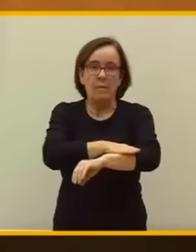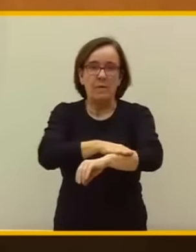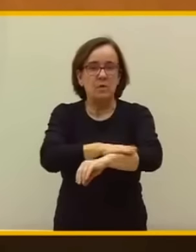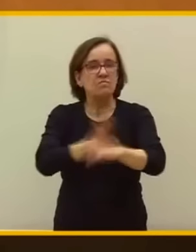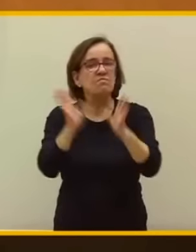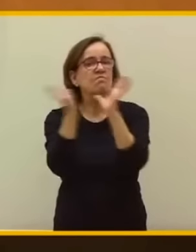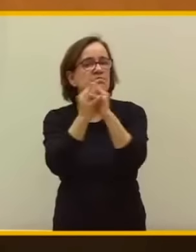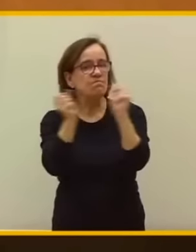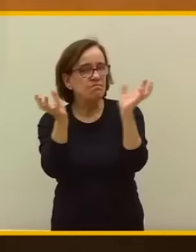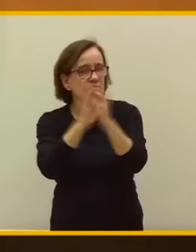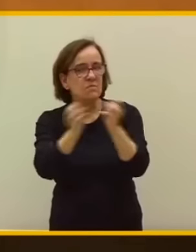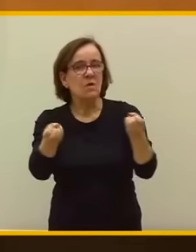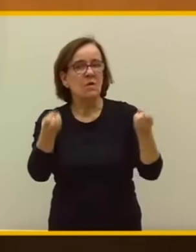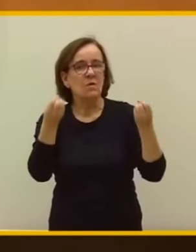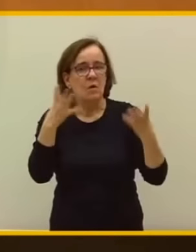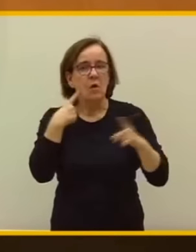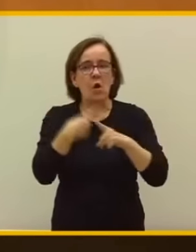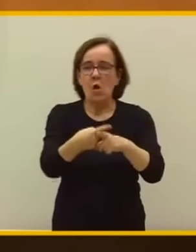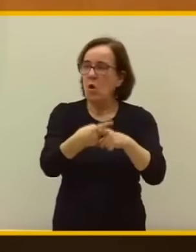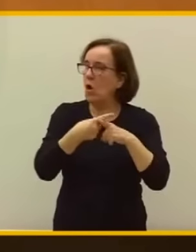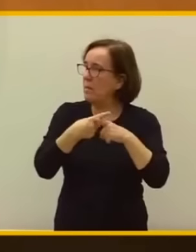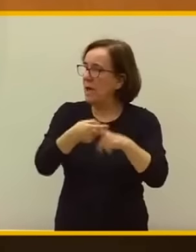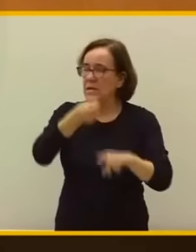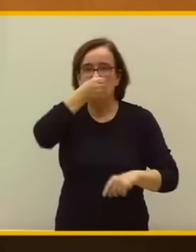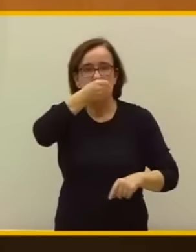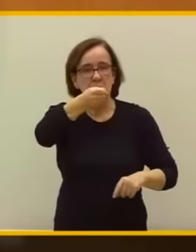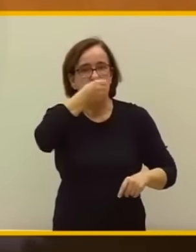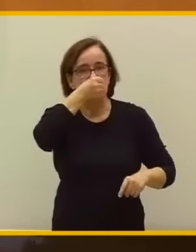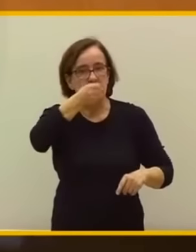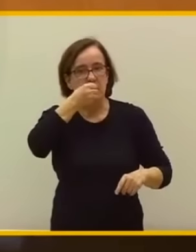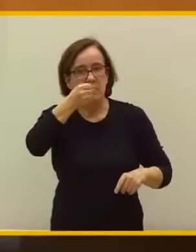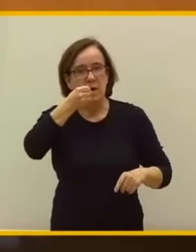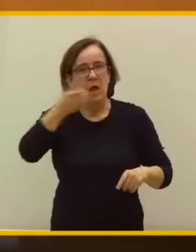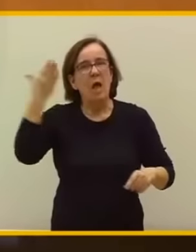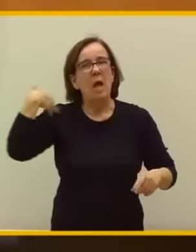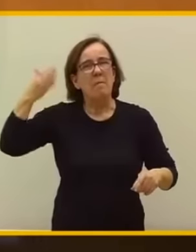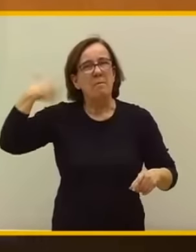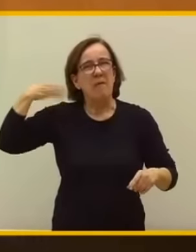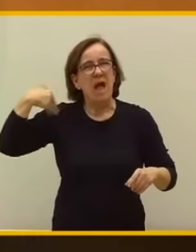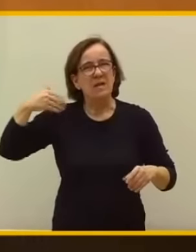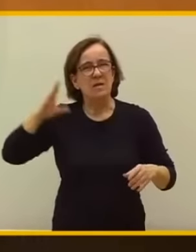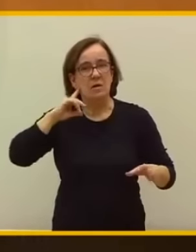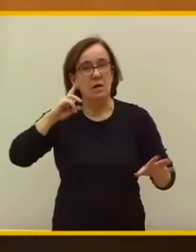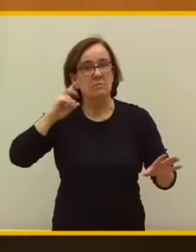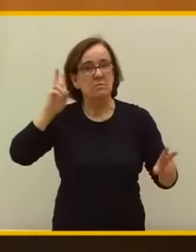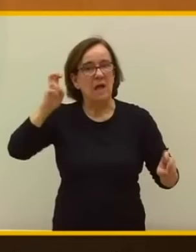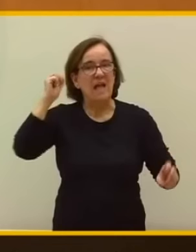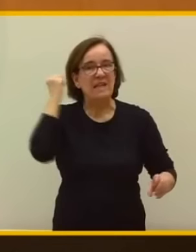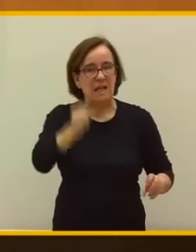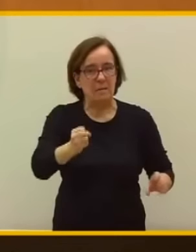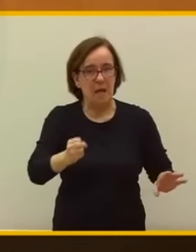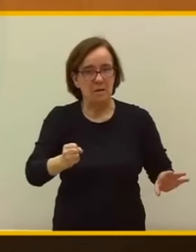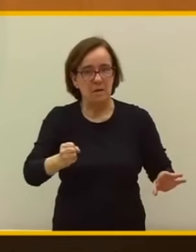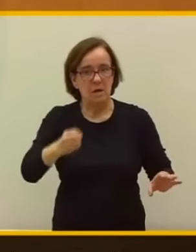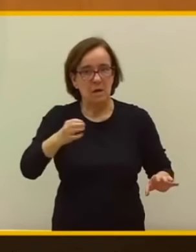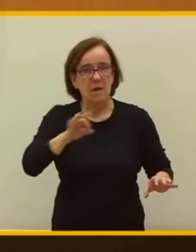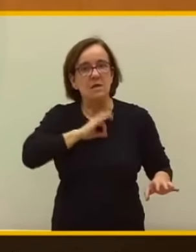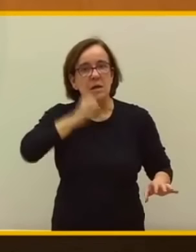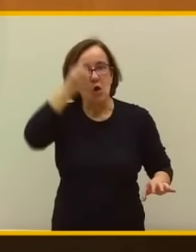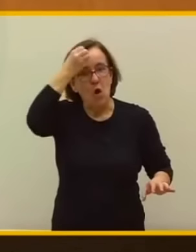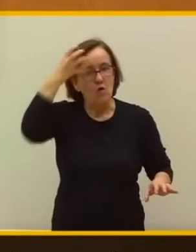se entienden muy bien, porque comparte con el Partido Socialista un pasado también criminal. Señor Rufián,